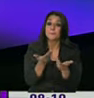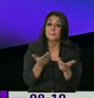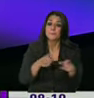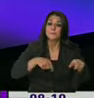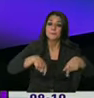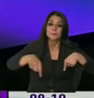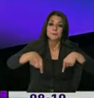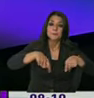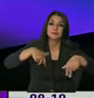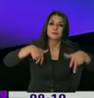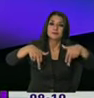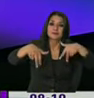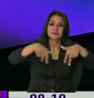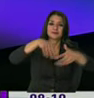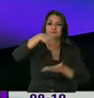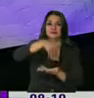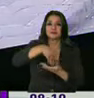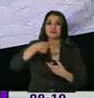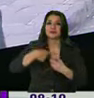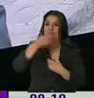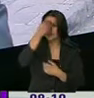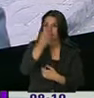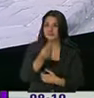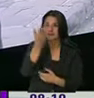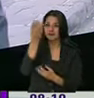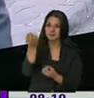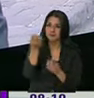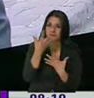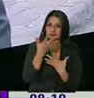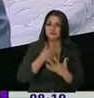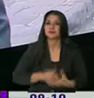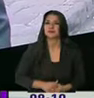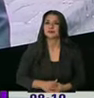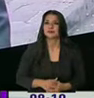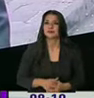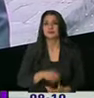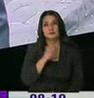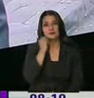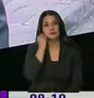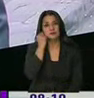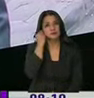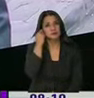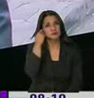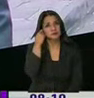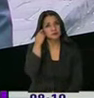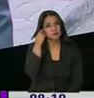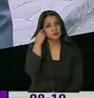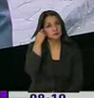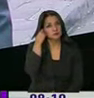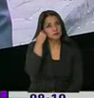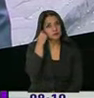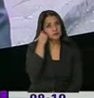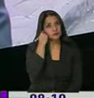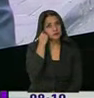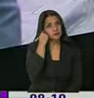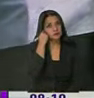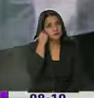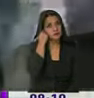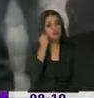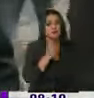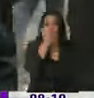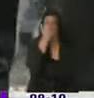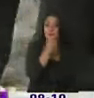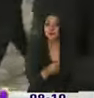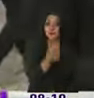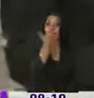transitan por el centro de la ciudad. Sofía Ventimilla, buen día, cuéntenos de qué se trata todo esto. Roberto, amigos, que tengan un excelente